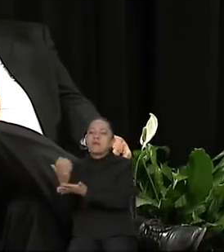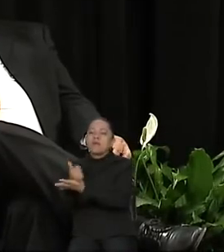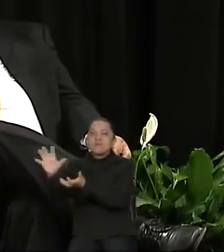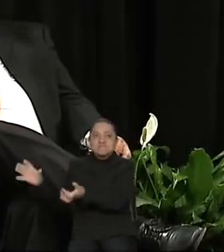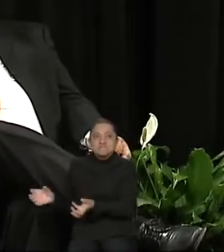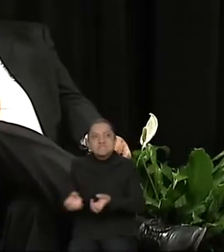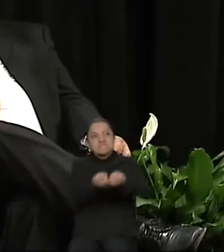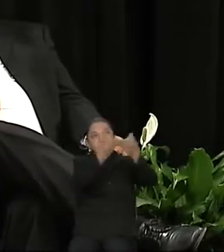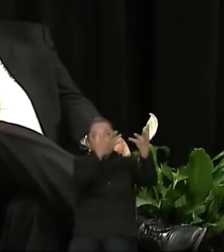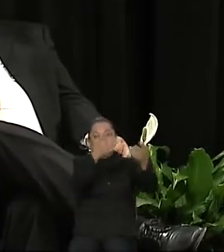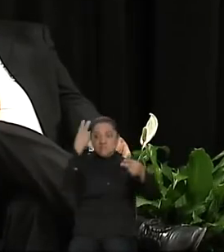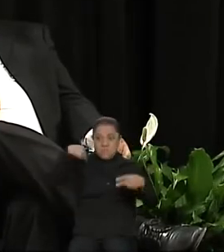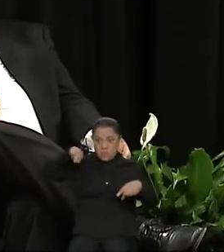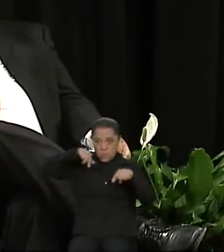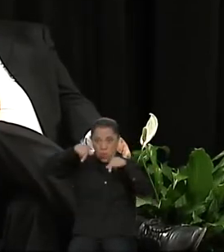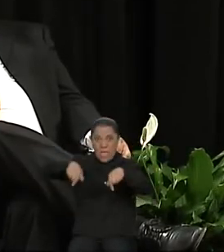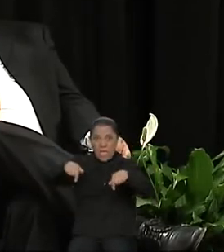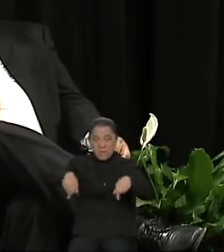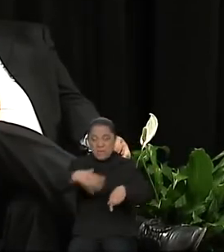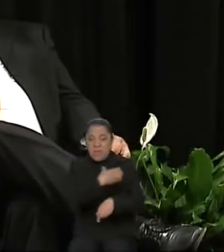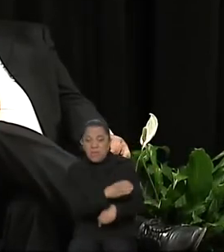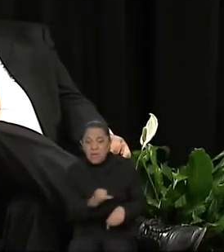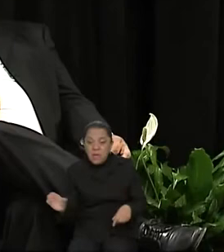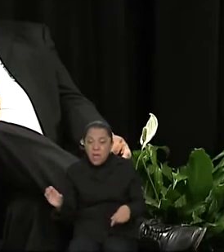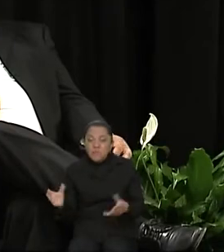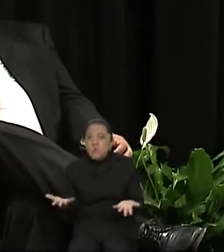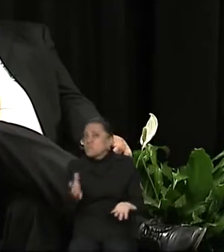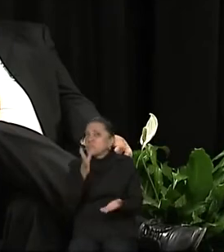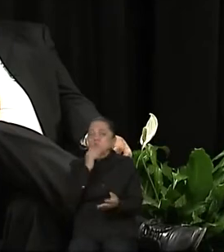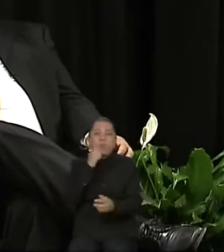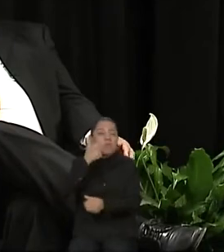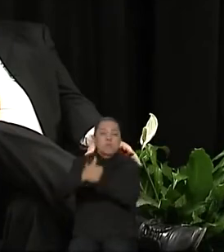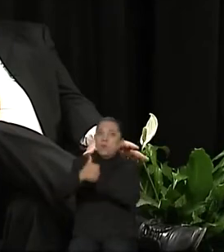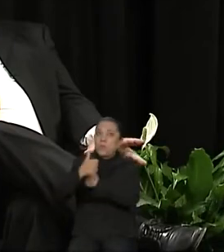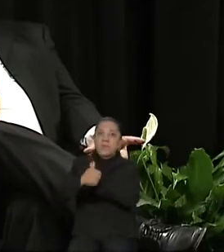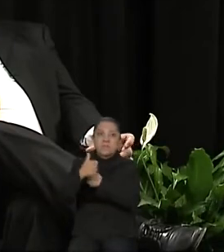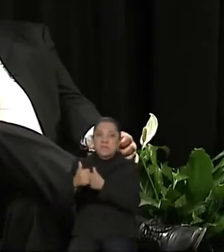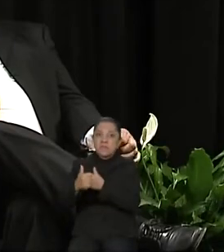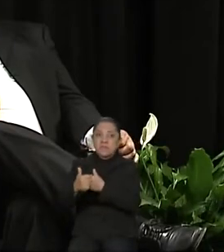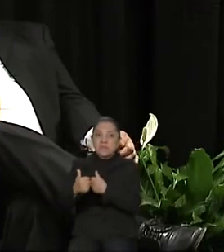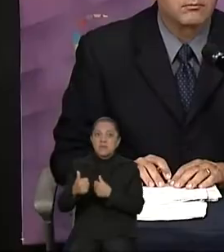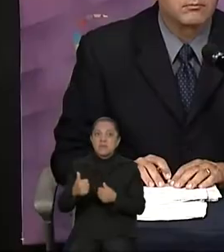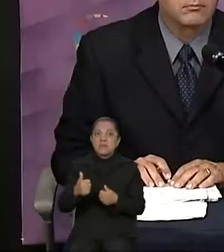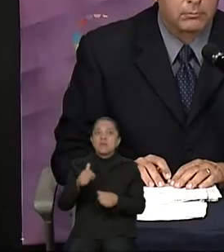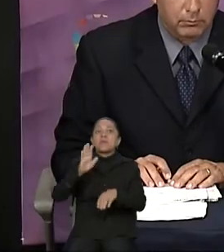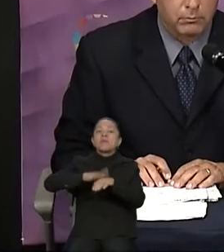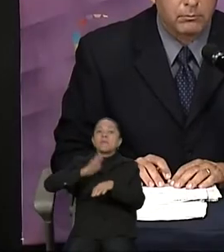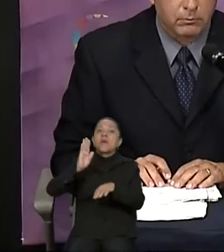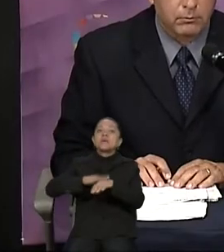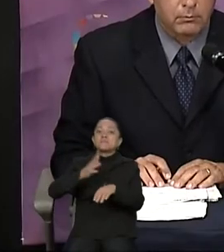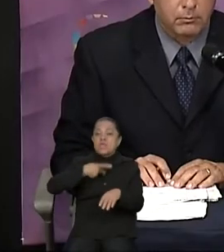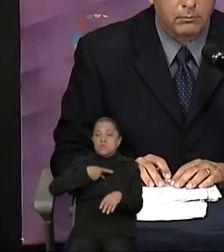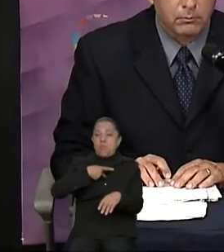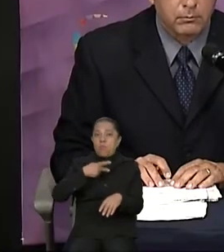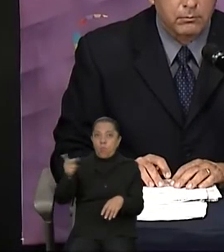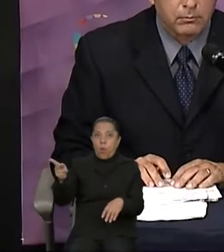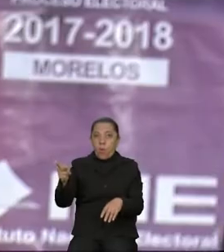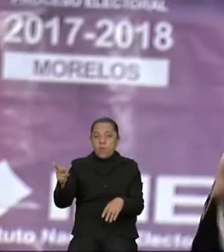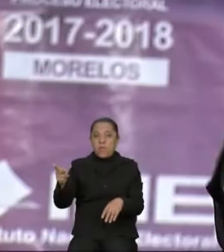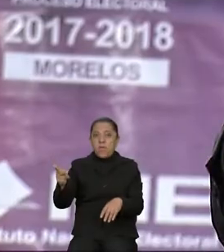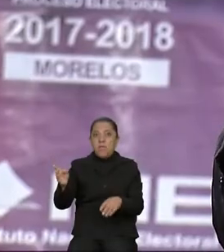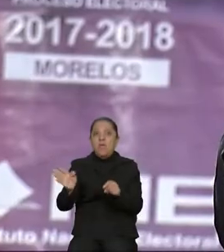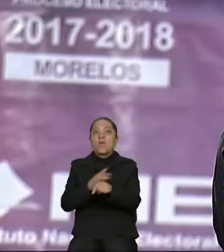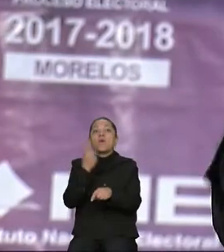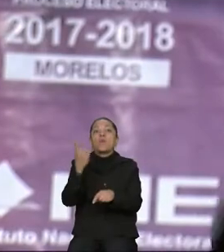vez, el campo no puede competir, el campo cada vez es más pobre, sus artículos que importamos